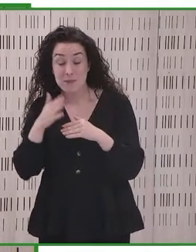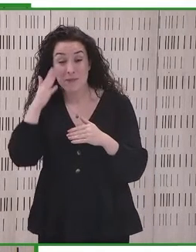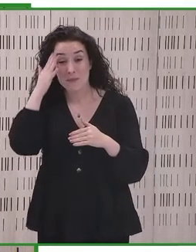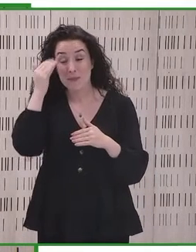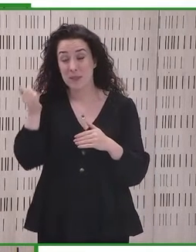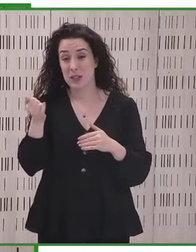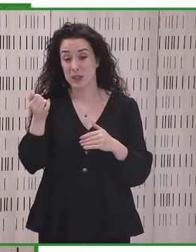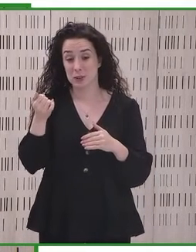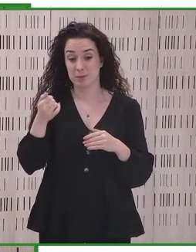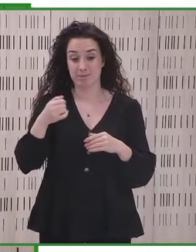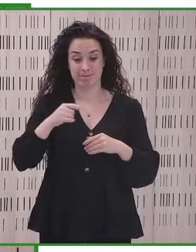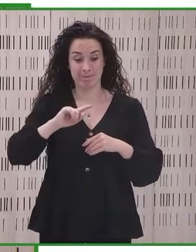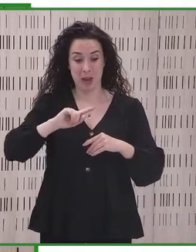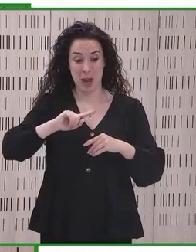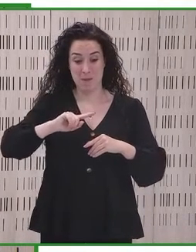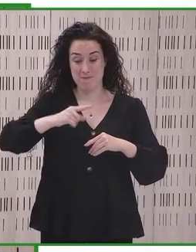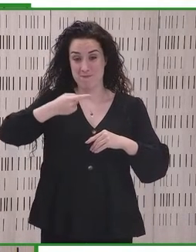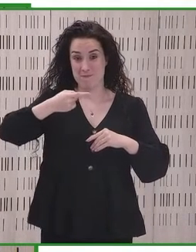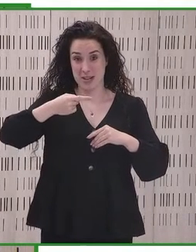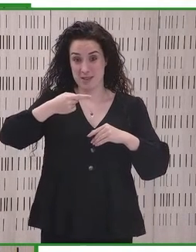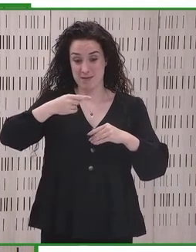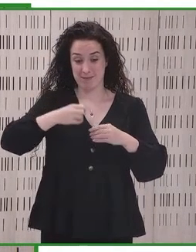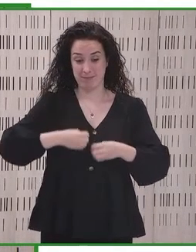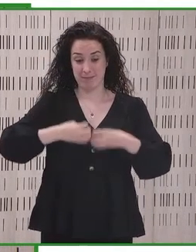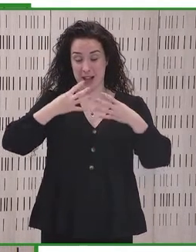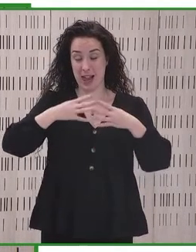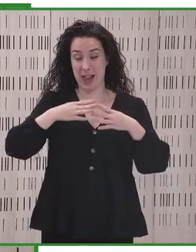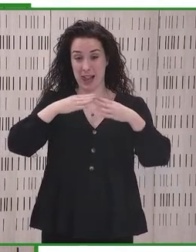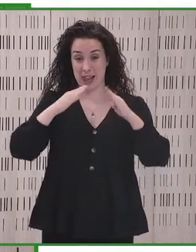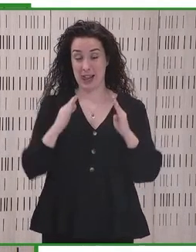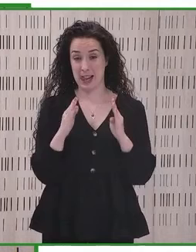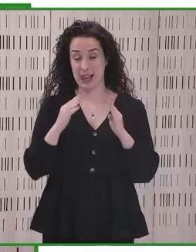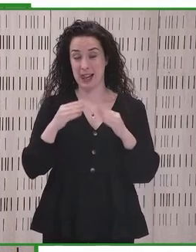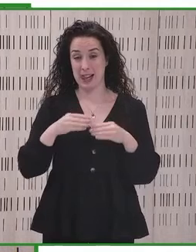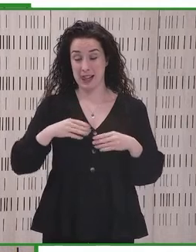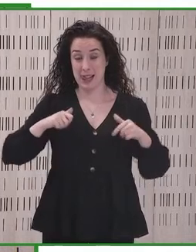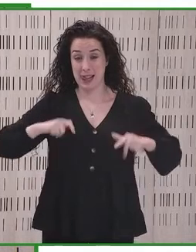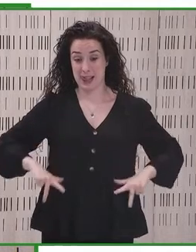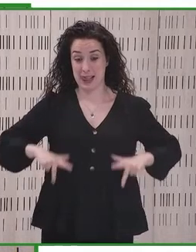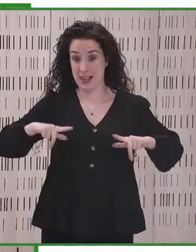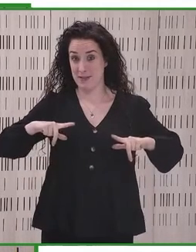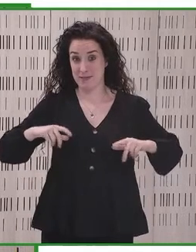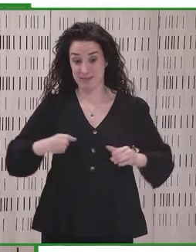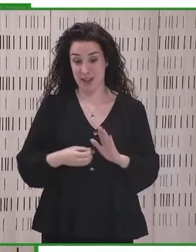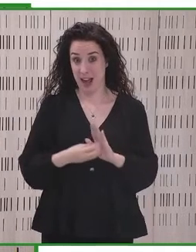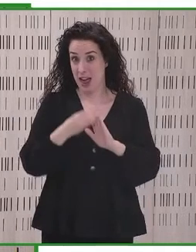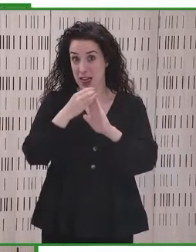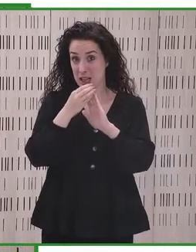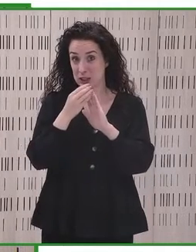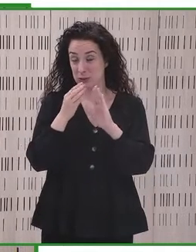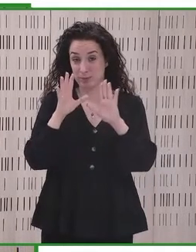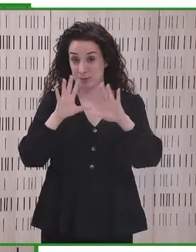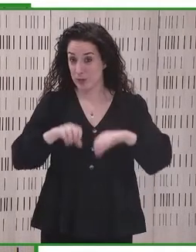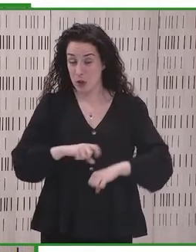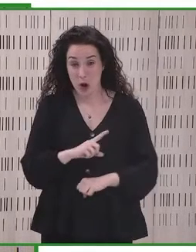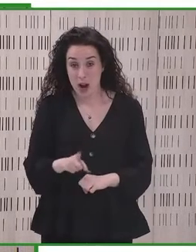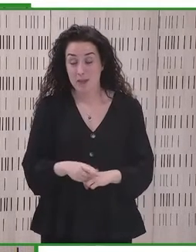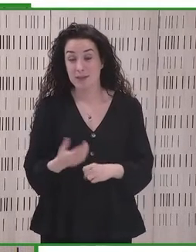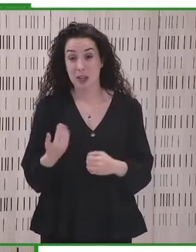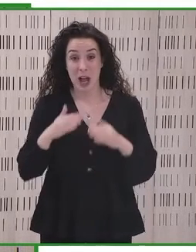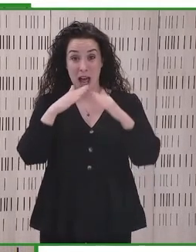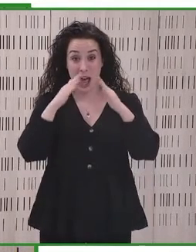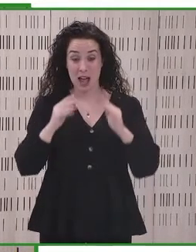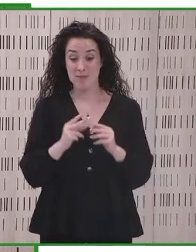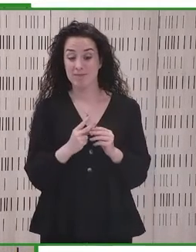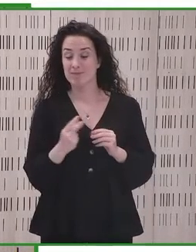en un primer piso y no hay ascensor en un segundo, en un tercero, en un cuarto y no pueden salir de sus